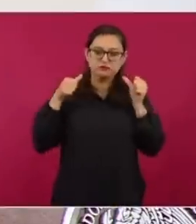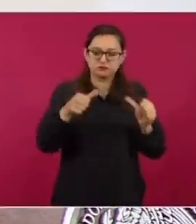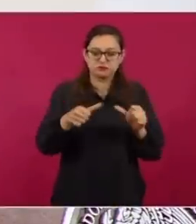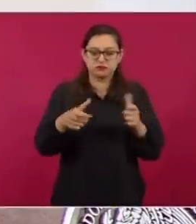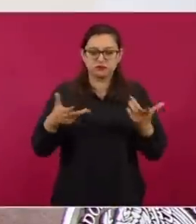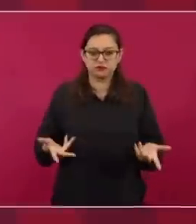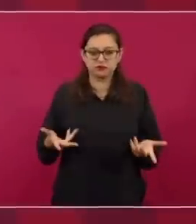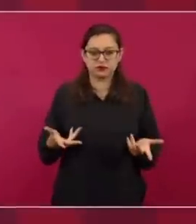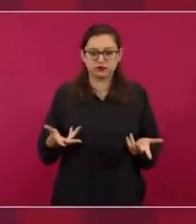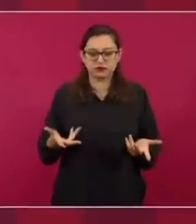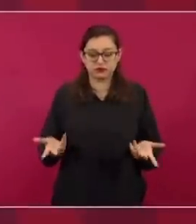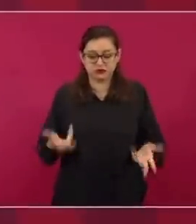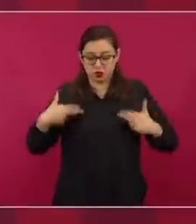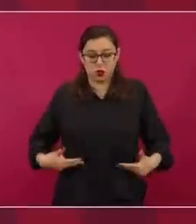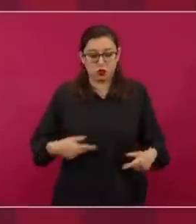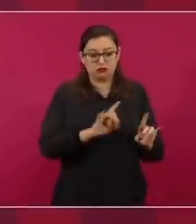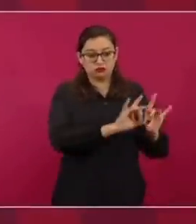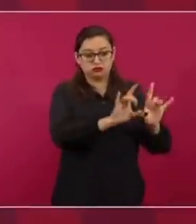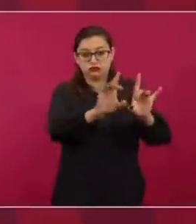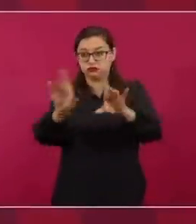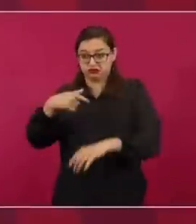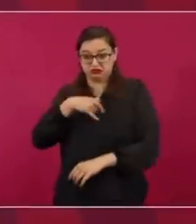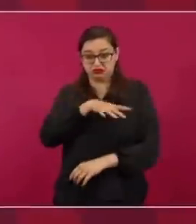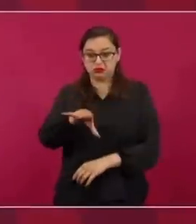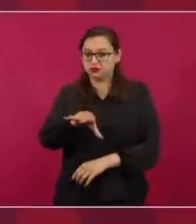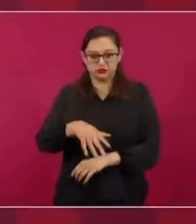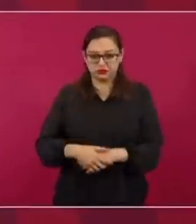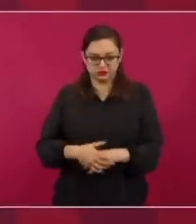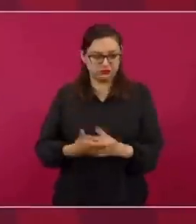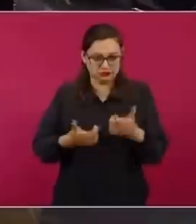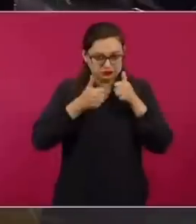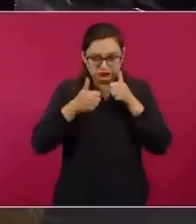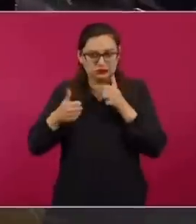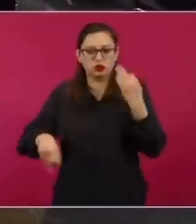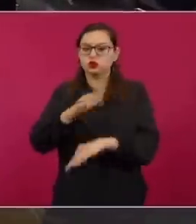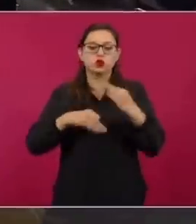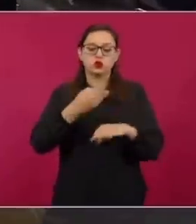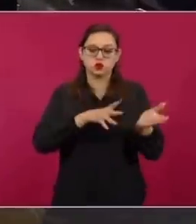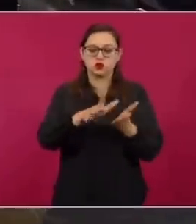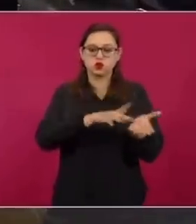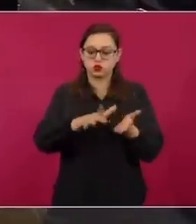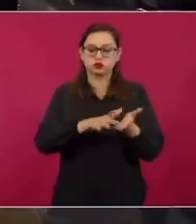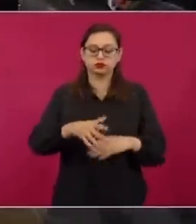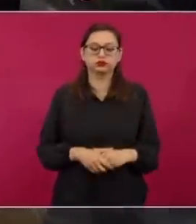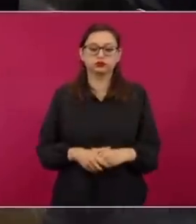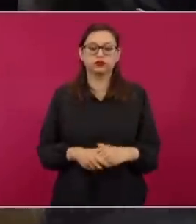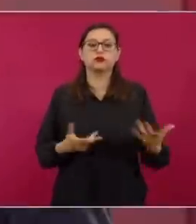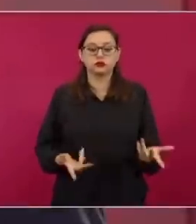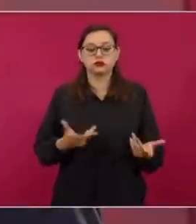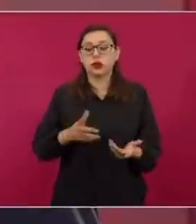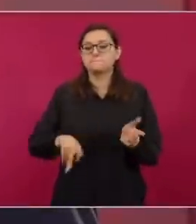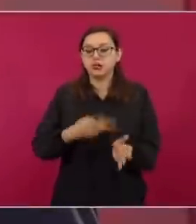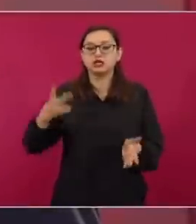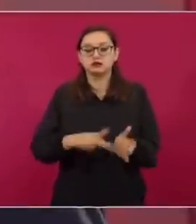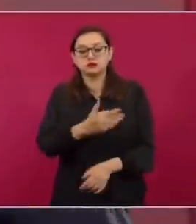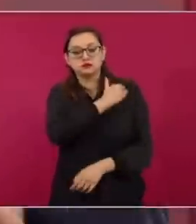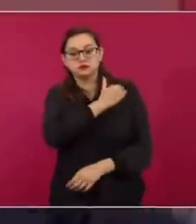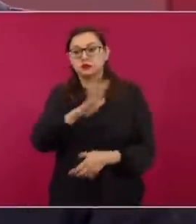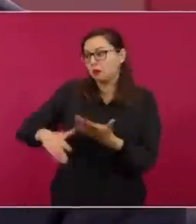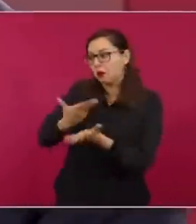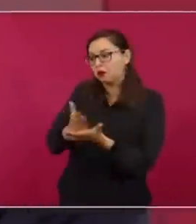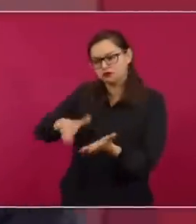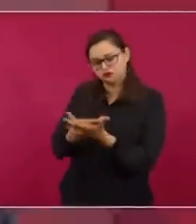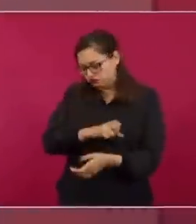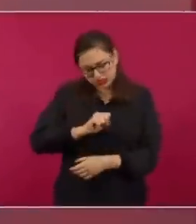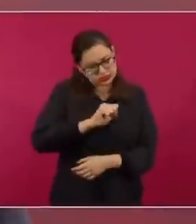ajeno, nada humano nos es ajeno, todo el apoyo para quien lo requiere, cada vez que nos hacen un planteamiento. Pero no es